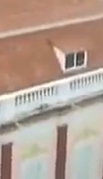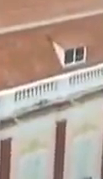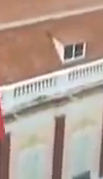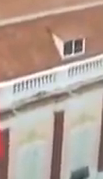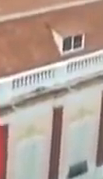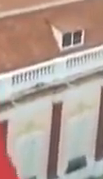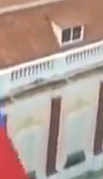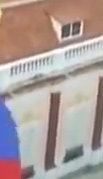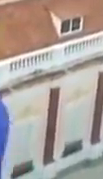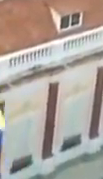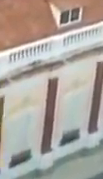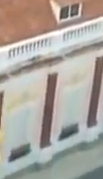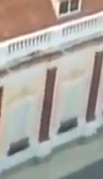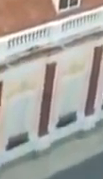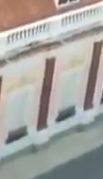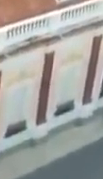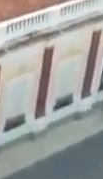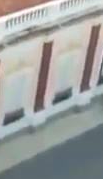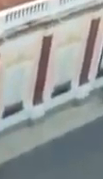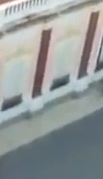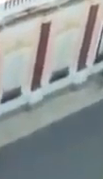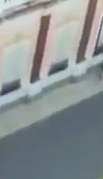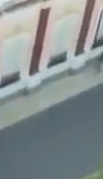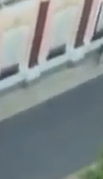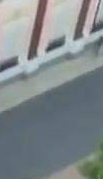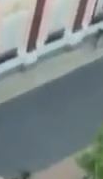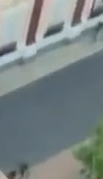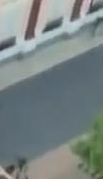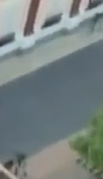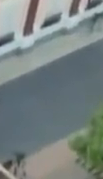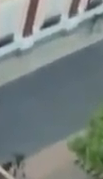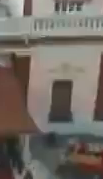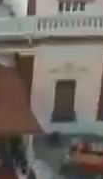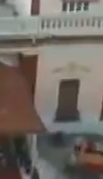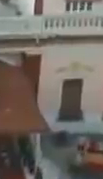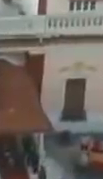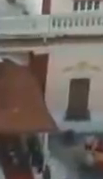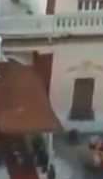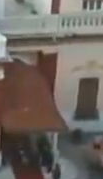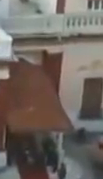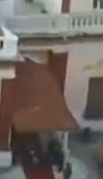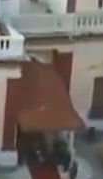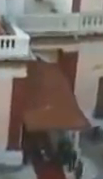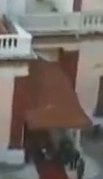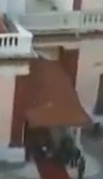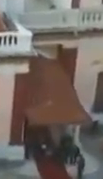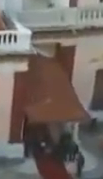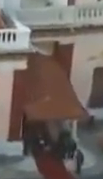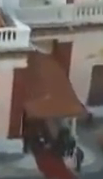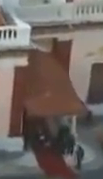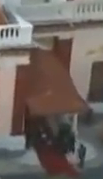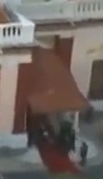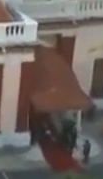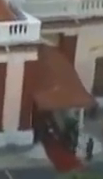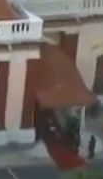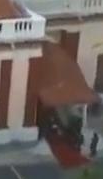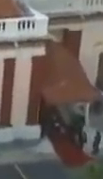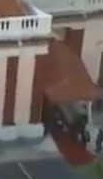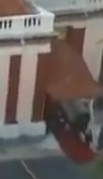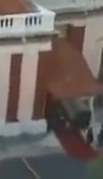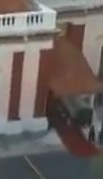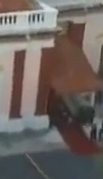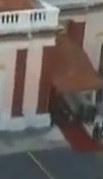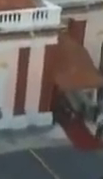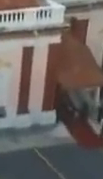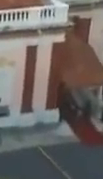bien del pueblo y para hacerle frente a las ilegales sanciones imperialistas que sufre nuestra nación. También esta agenda de